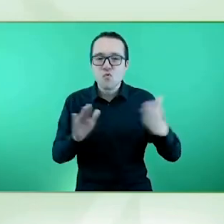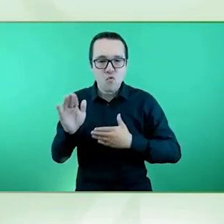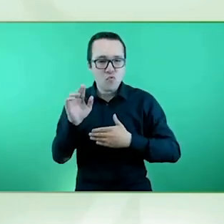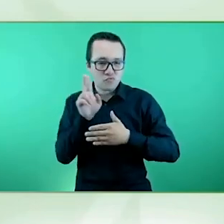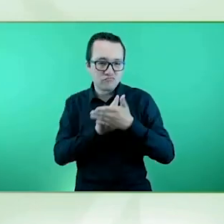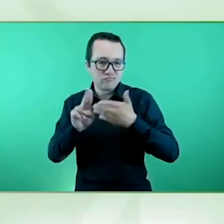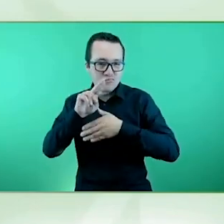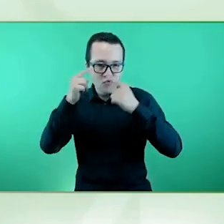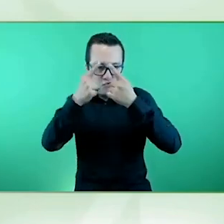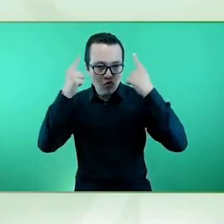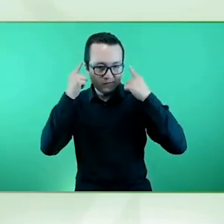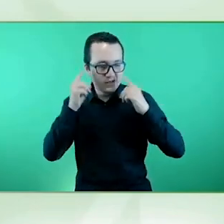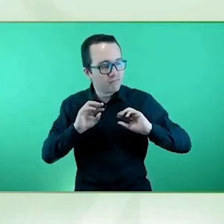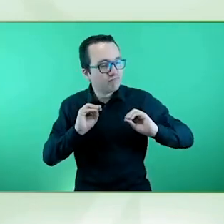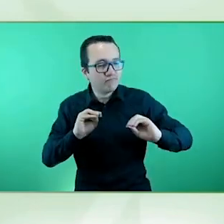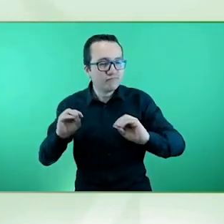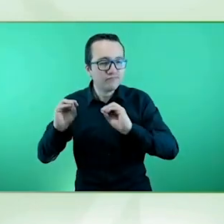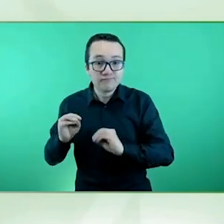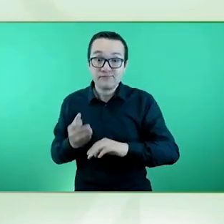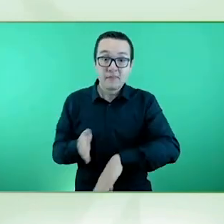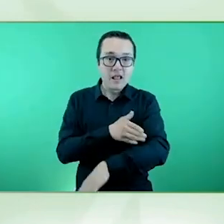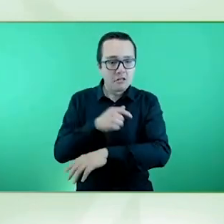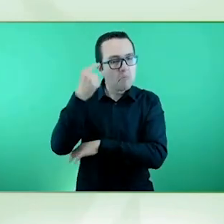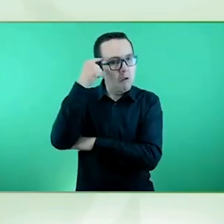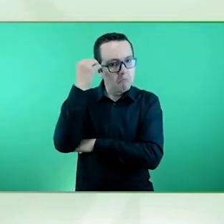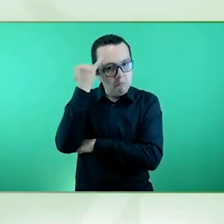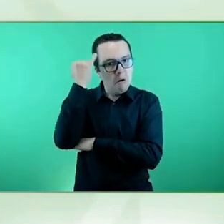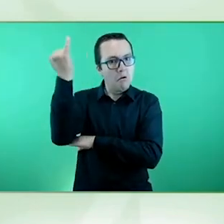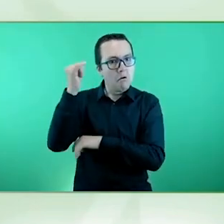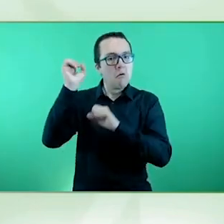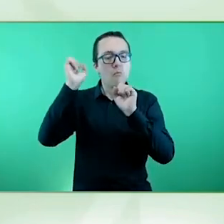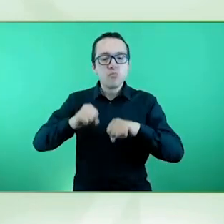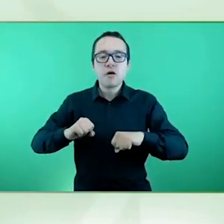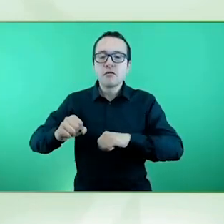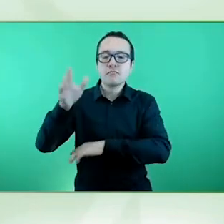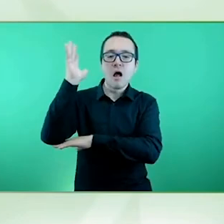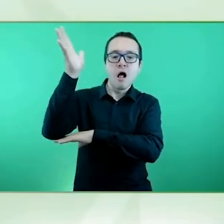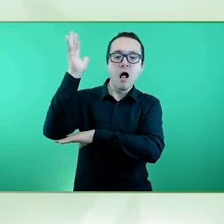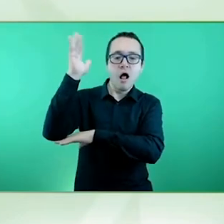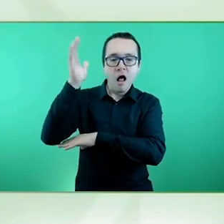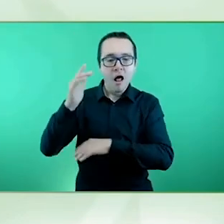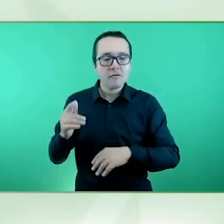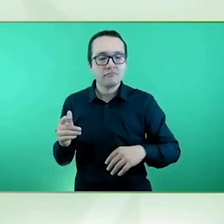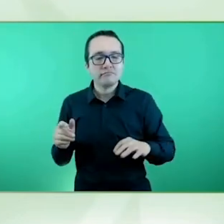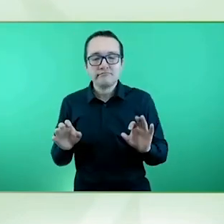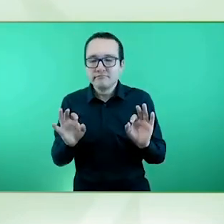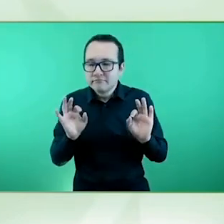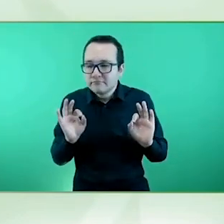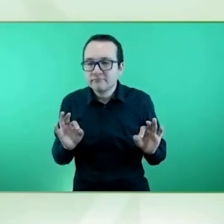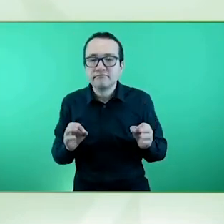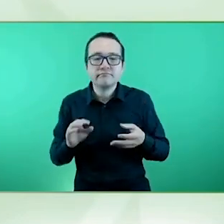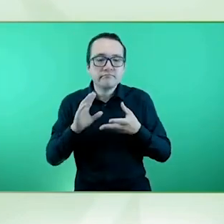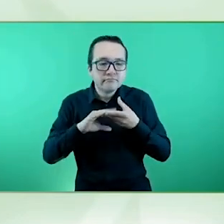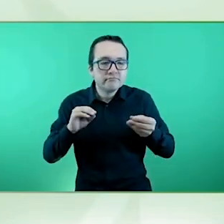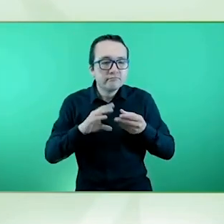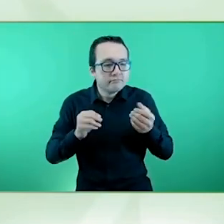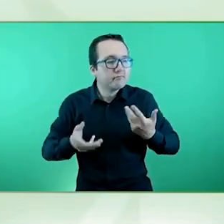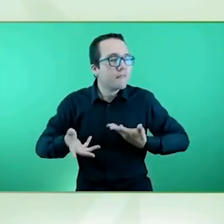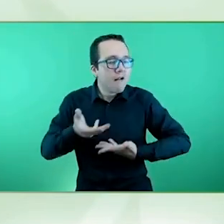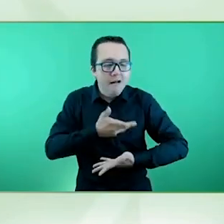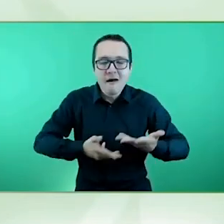conferencias, todas estas charlas, las llevábamos a materializarlas de alguna manera.